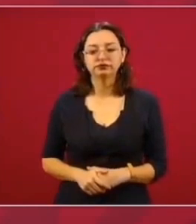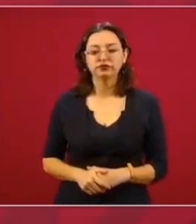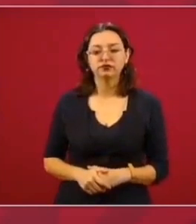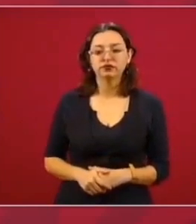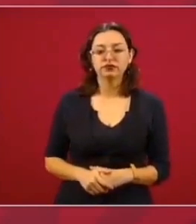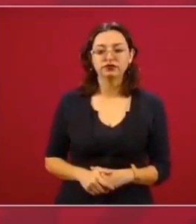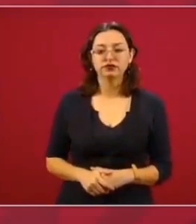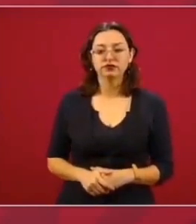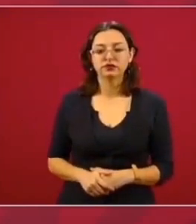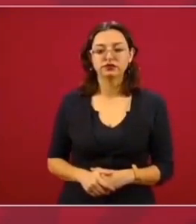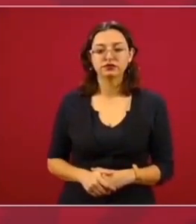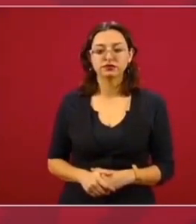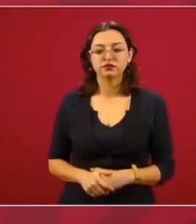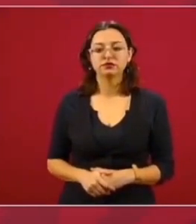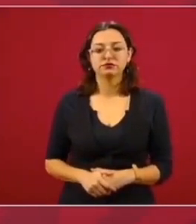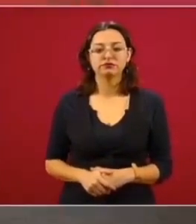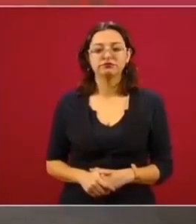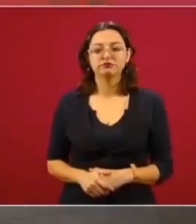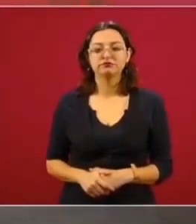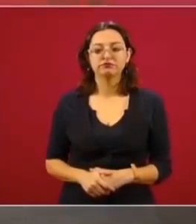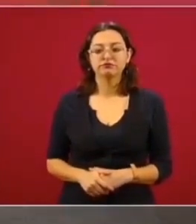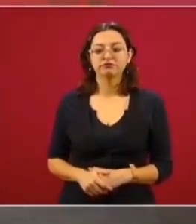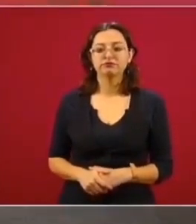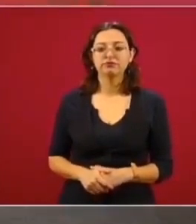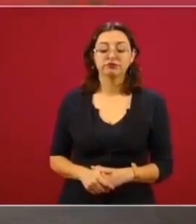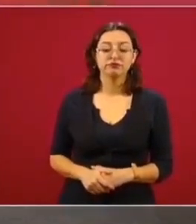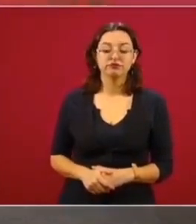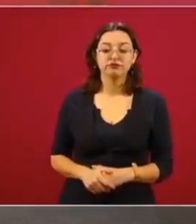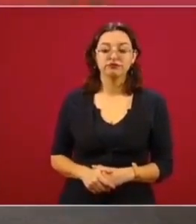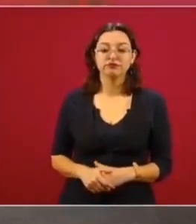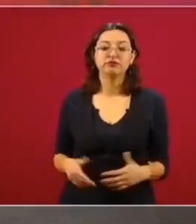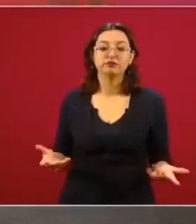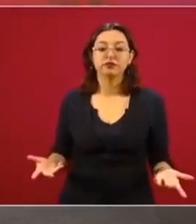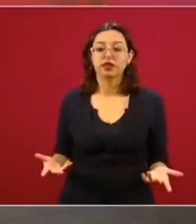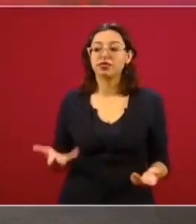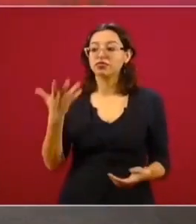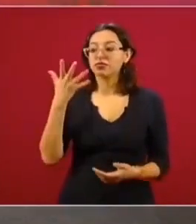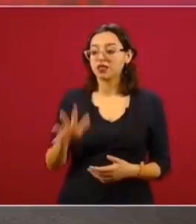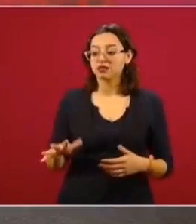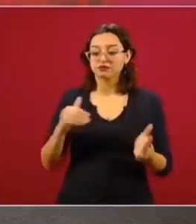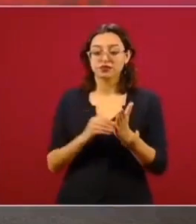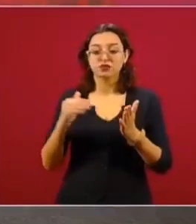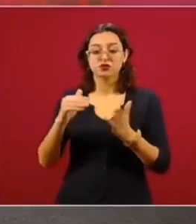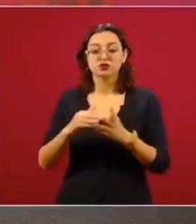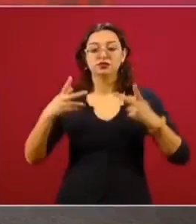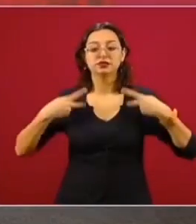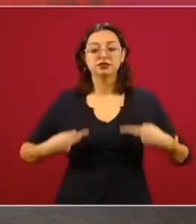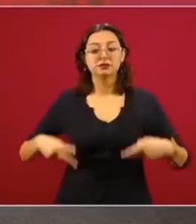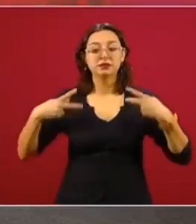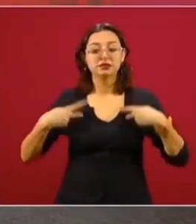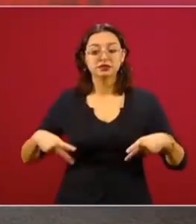para 10 millones de